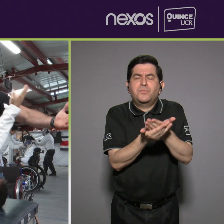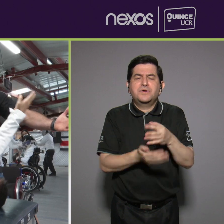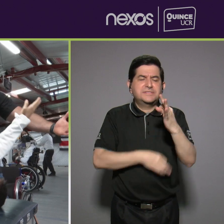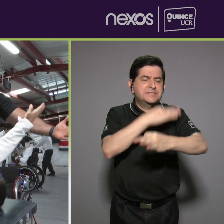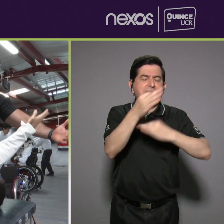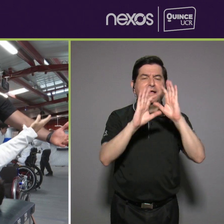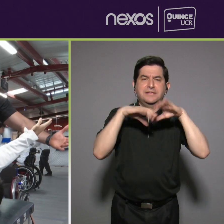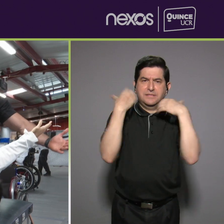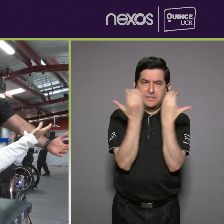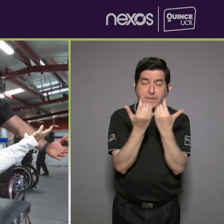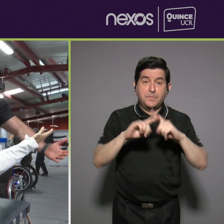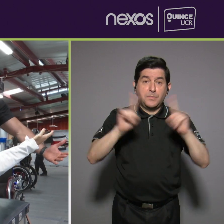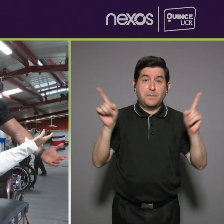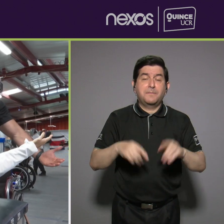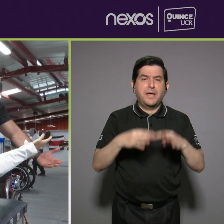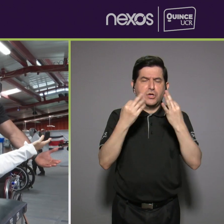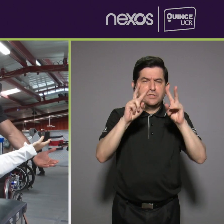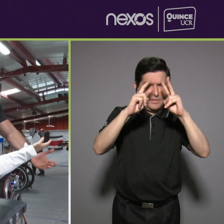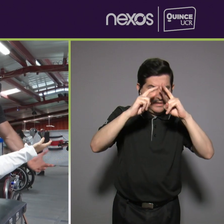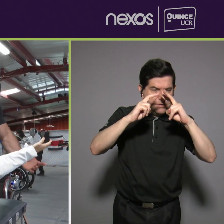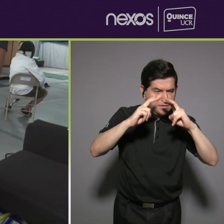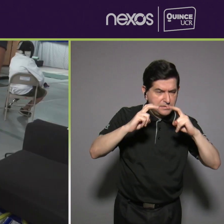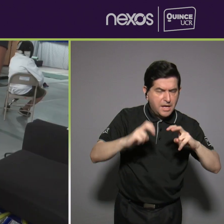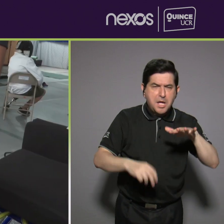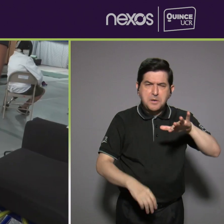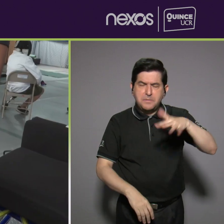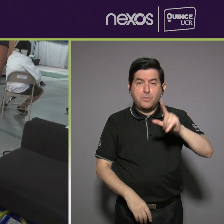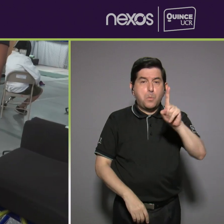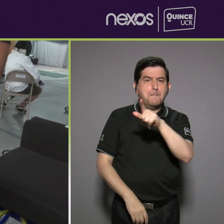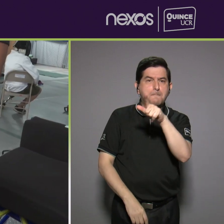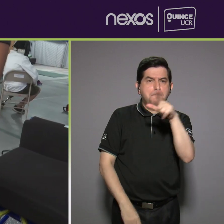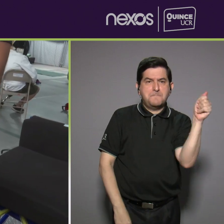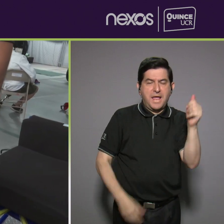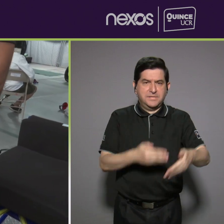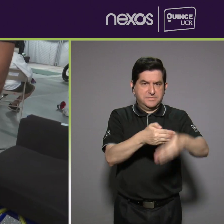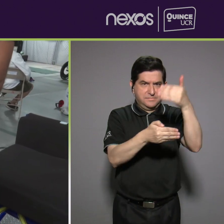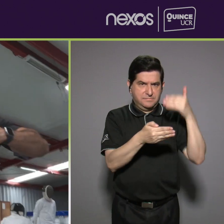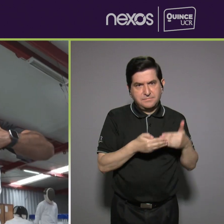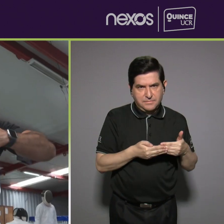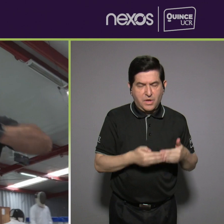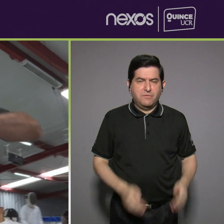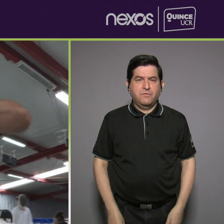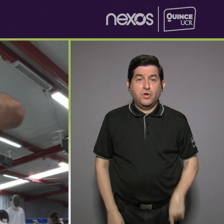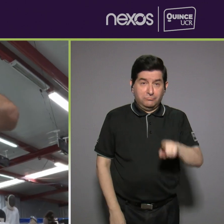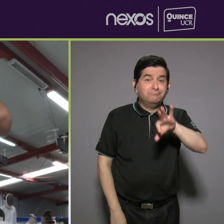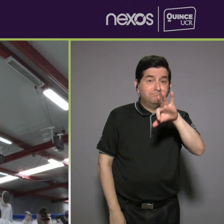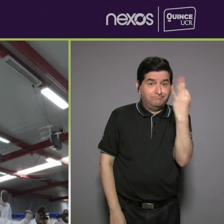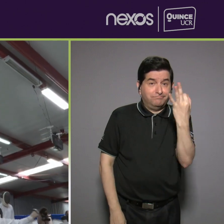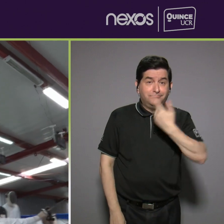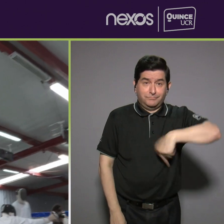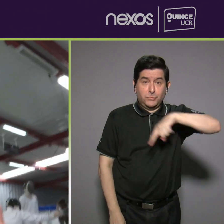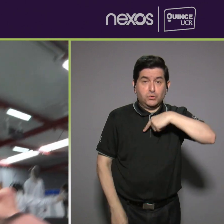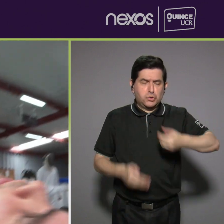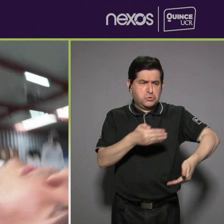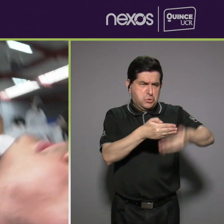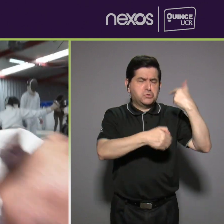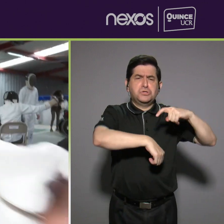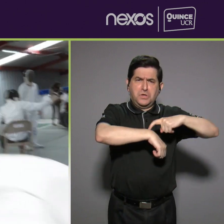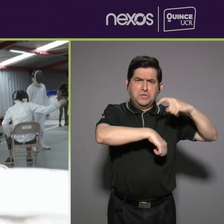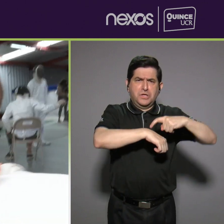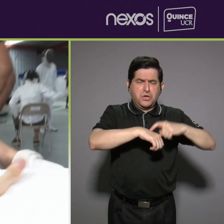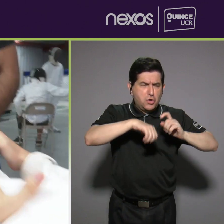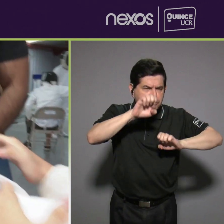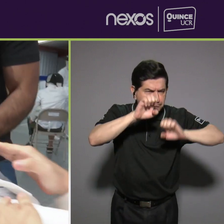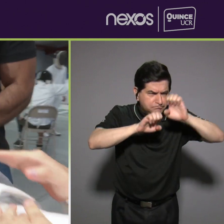pero la idea es poder hacer una revisión más o menos un mes con anterioridad. Bueno, de hecho, así fue. Hicimos con bastante anterioridad las